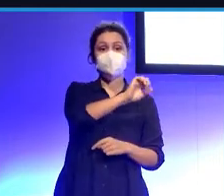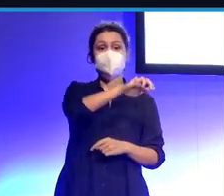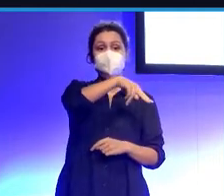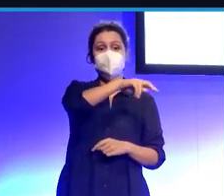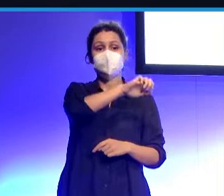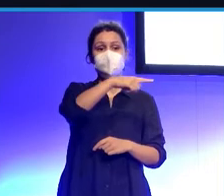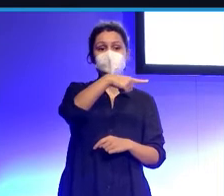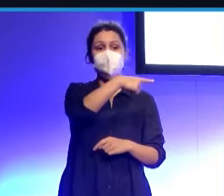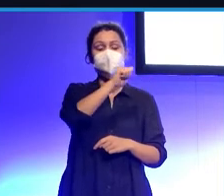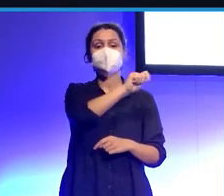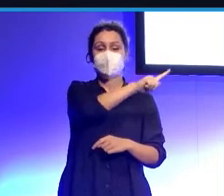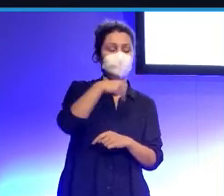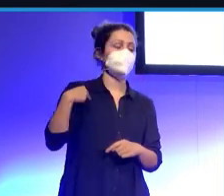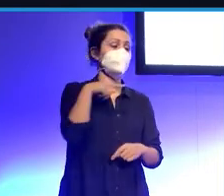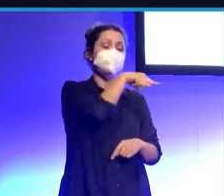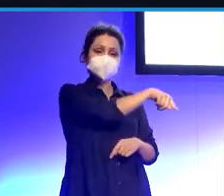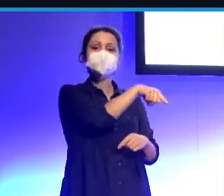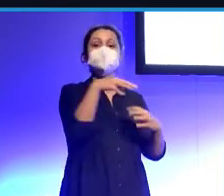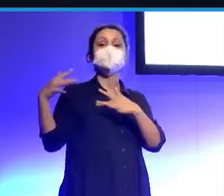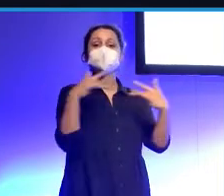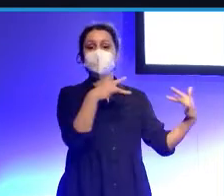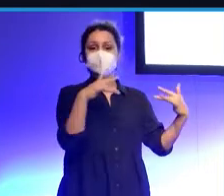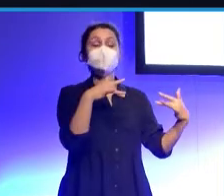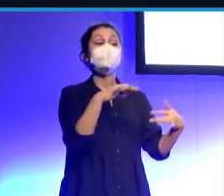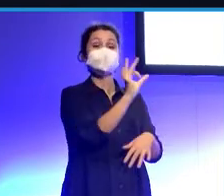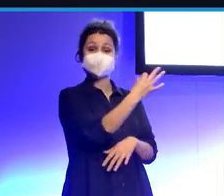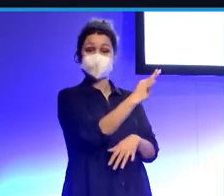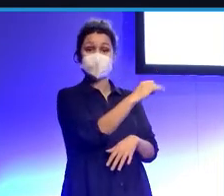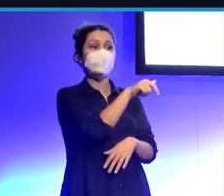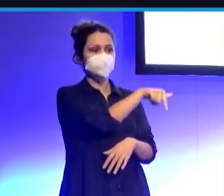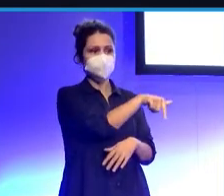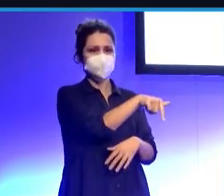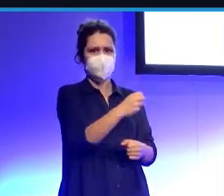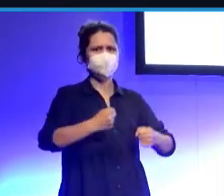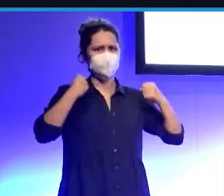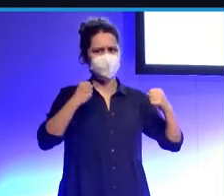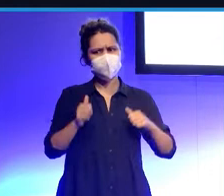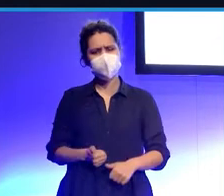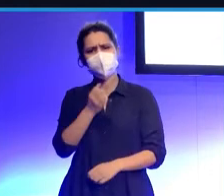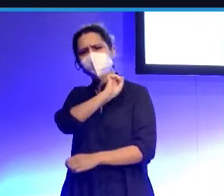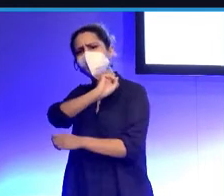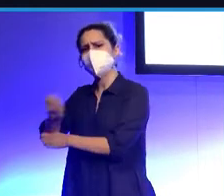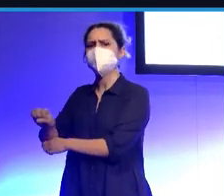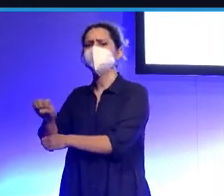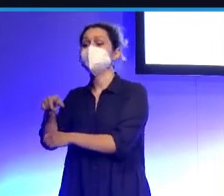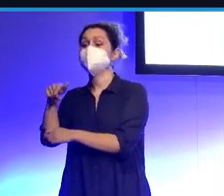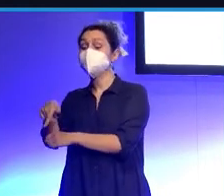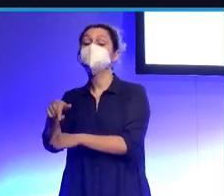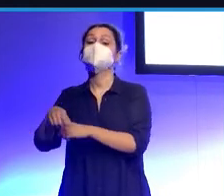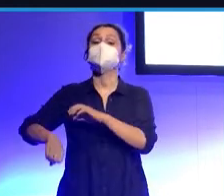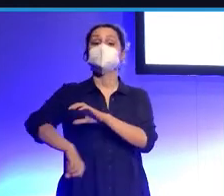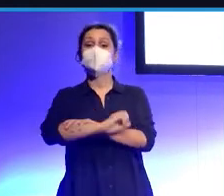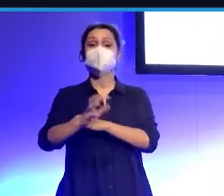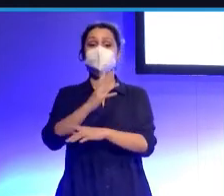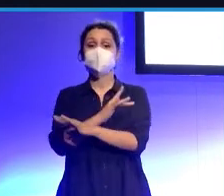partido que, bueno, que Senegal ha sido muy superior físicamente, que ha controlado el juego, y bueno, de alguna